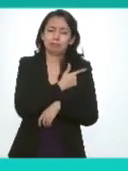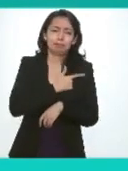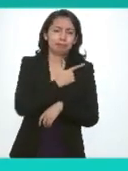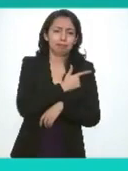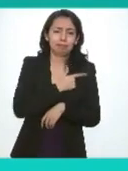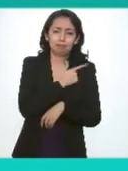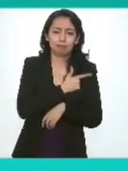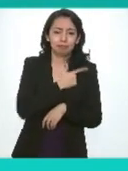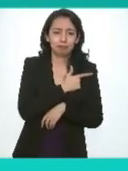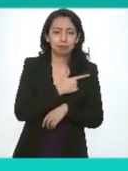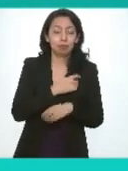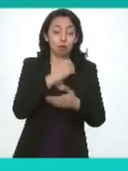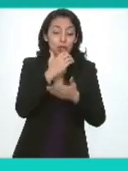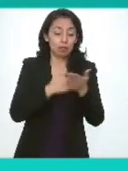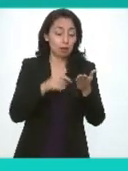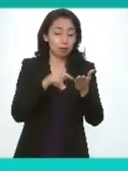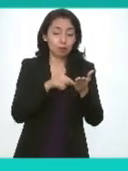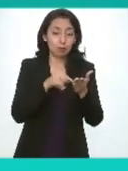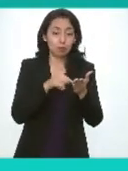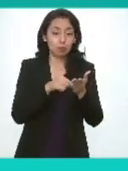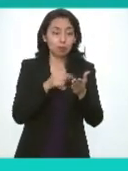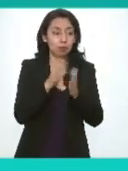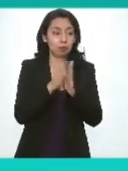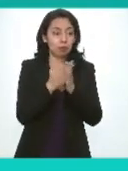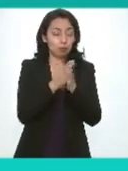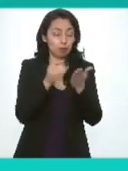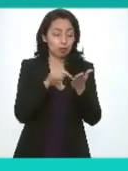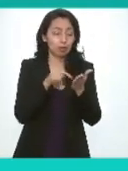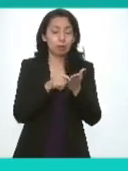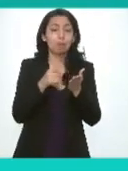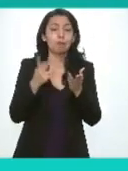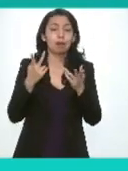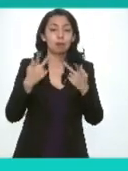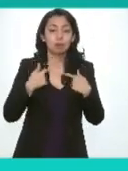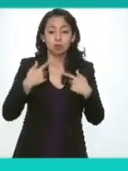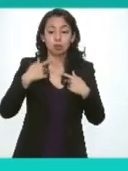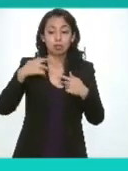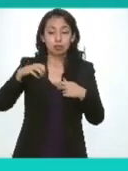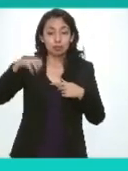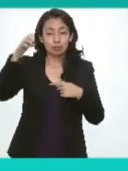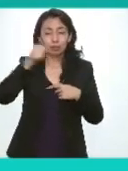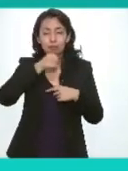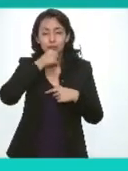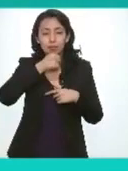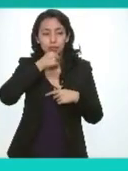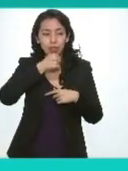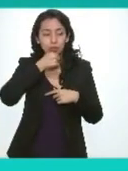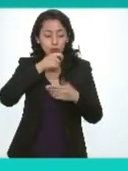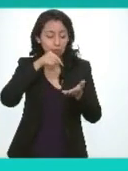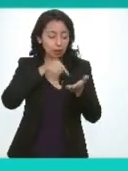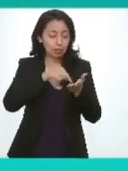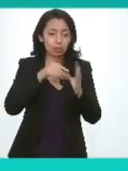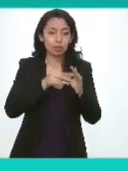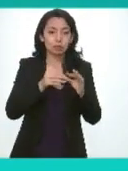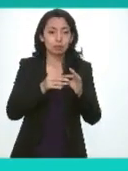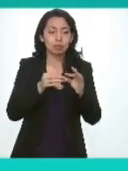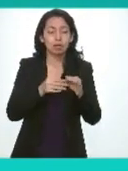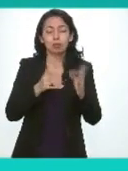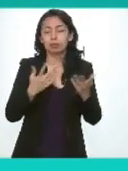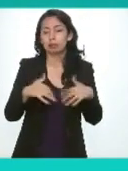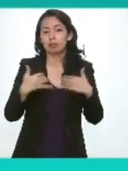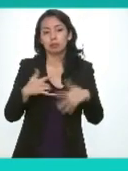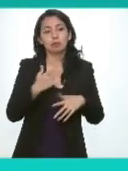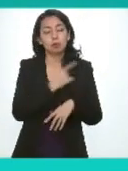pues el capítulo referente en este manual de personas adultas mayores y pues la